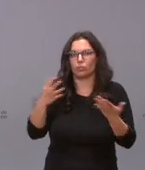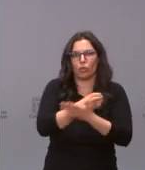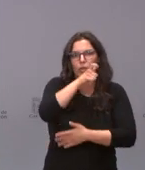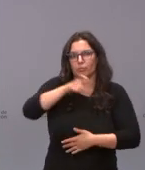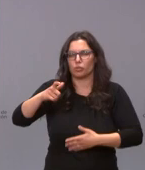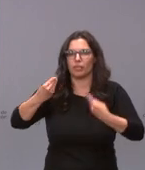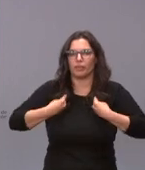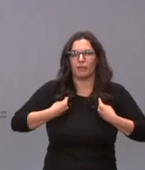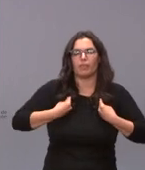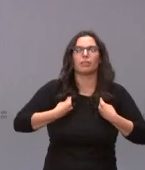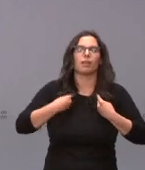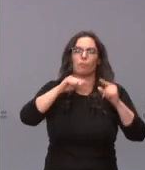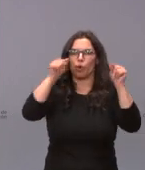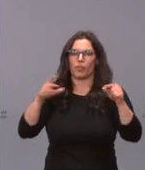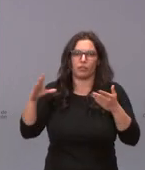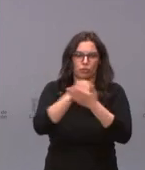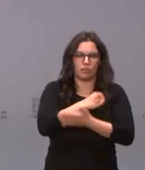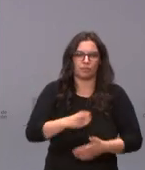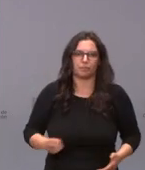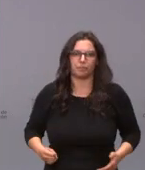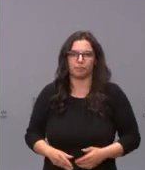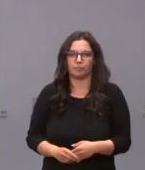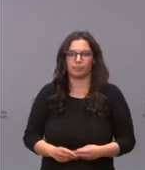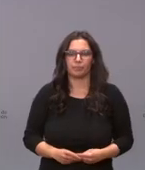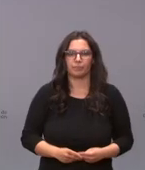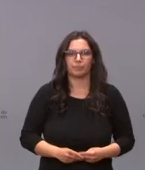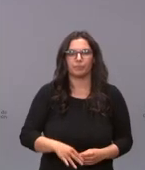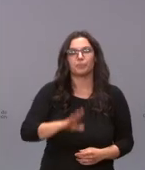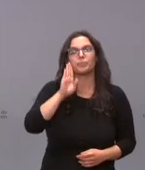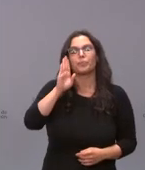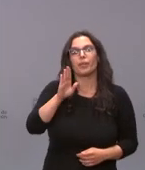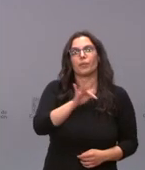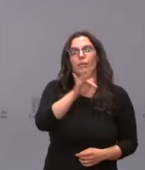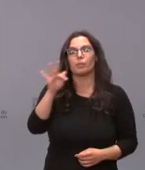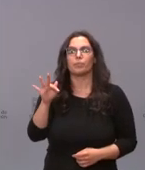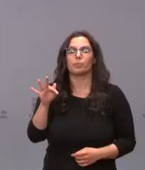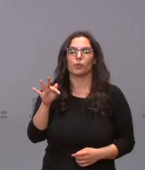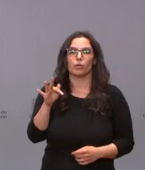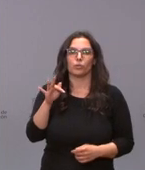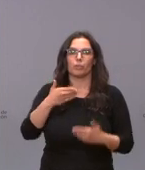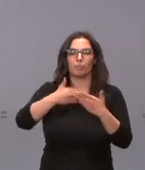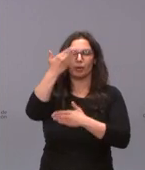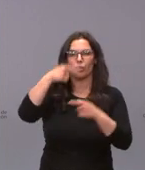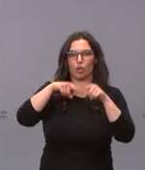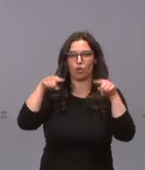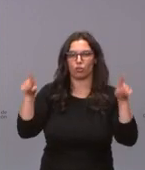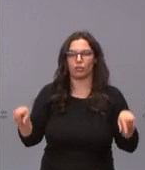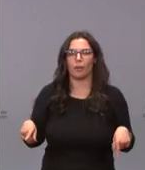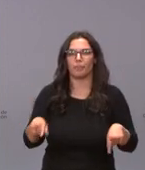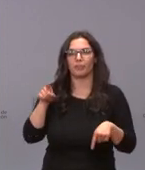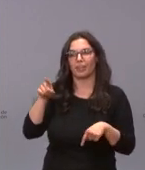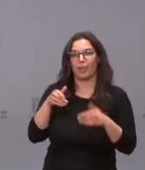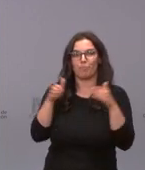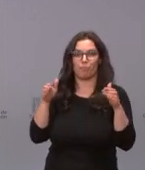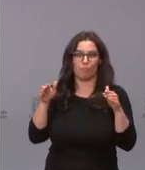resto de las ocho provincias de nuestra comunidad autónoma saludamos ya a César Blanco del norte de Castilla que se estrena además